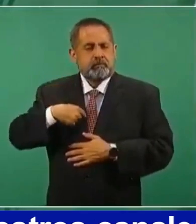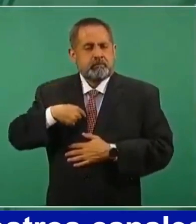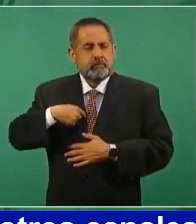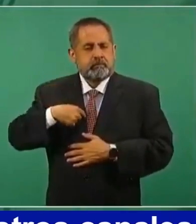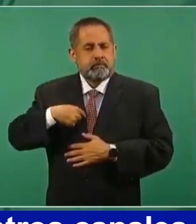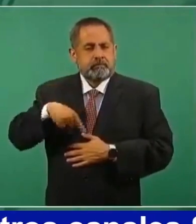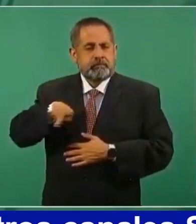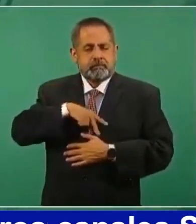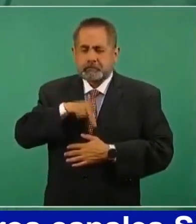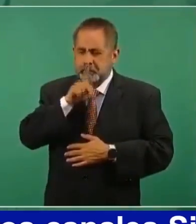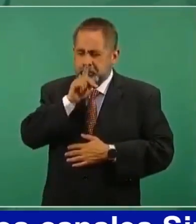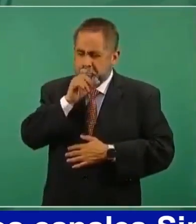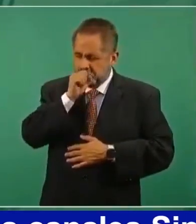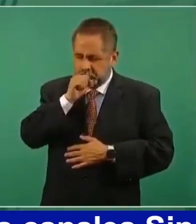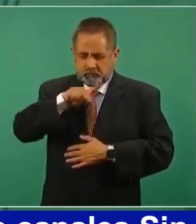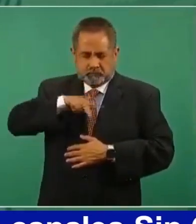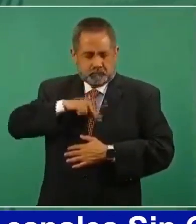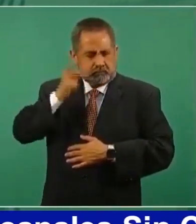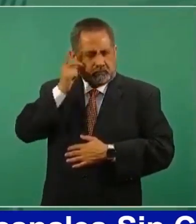de su silencio